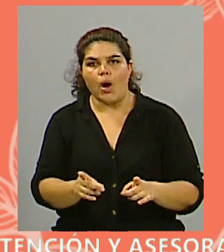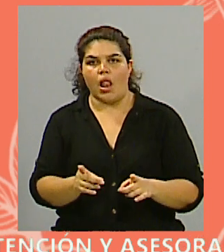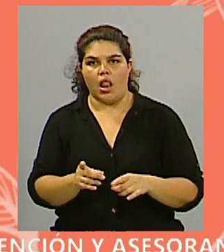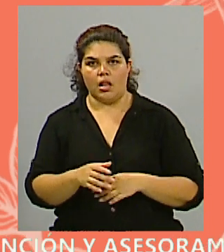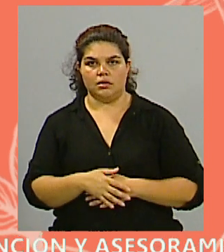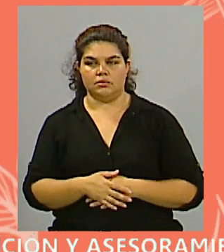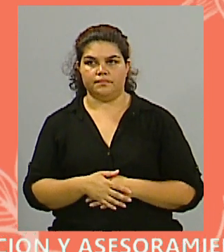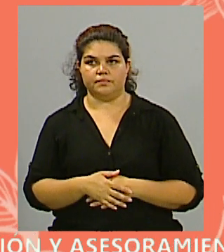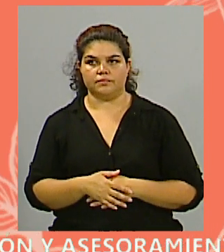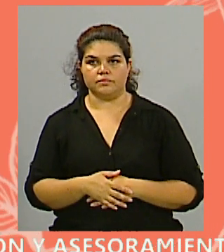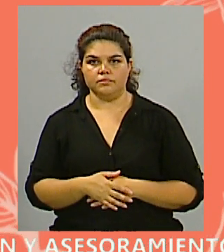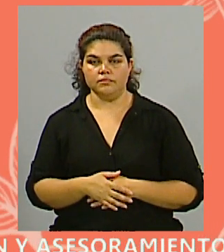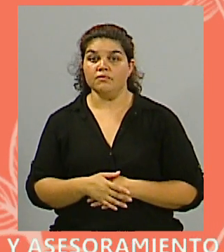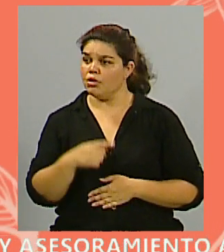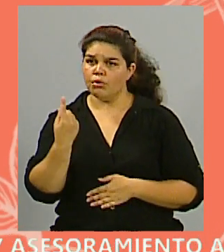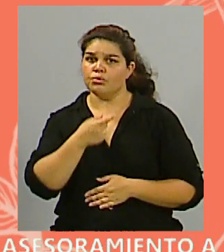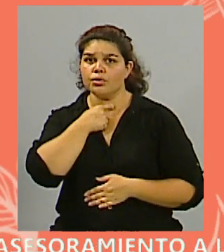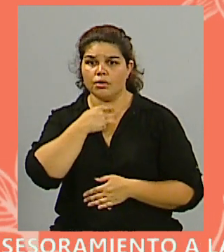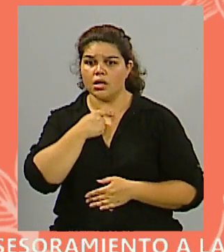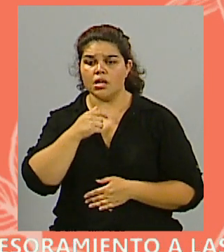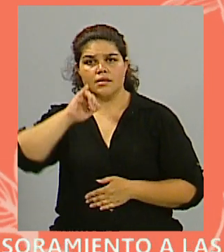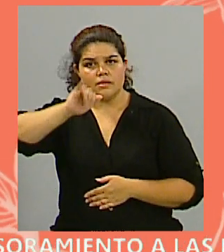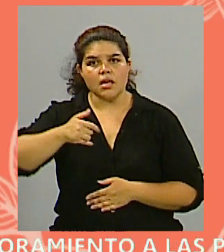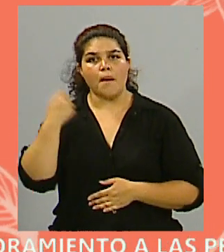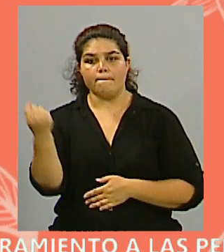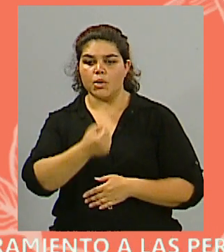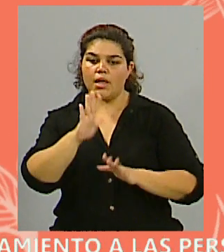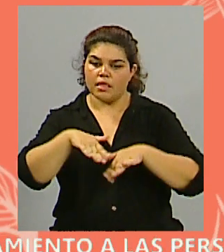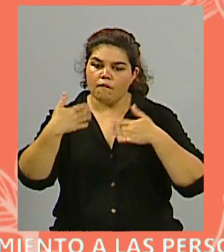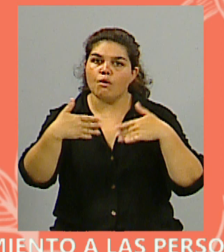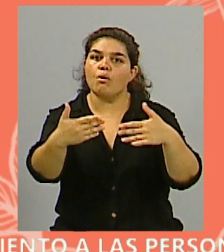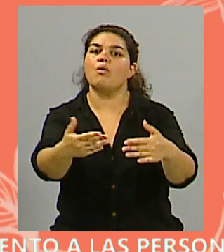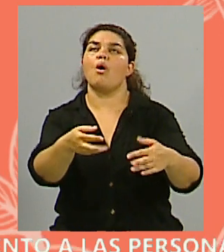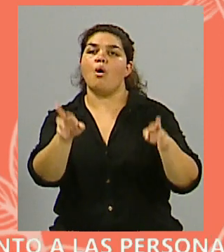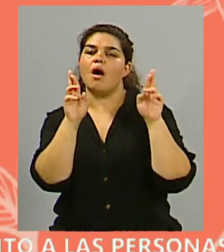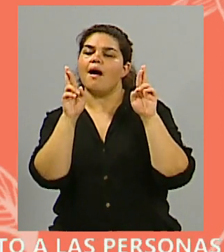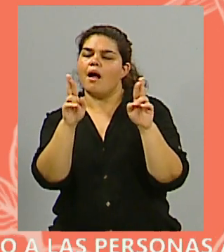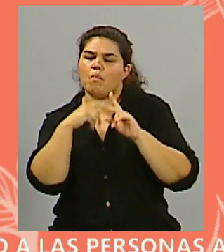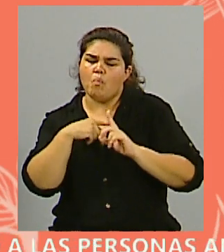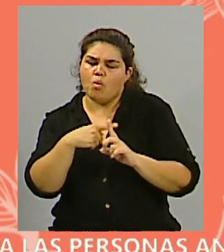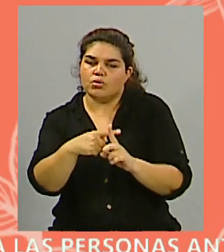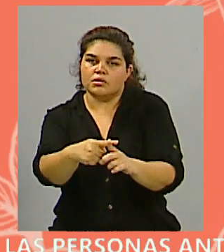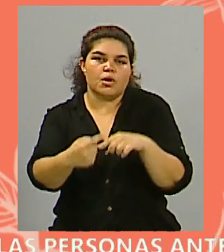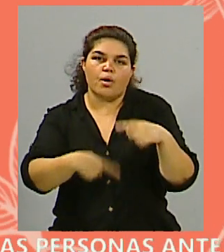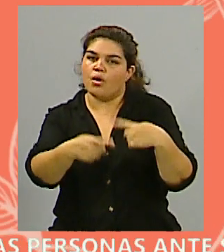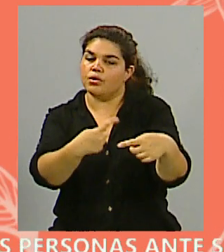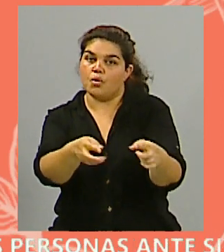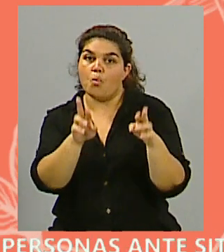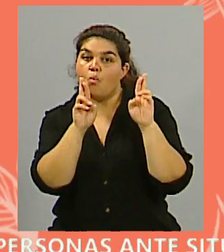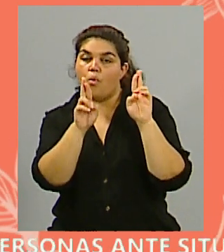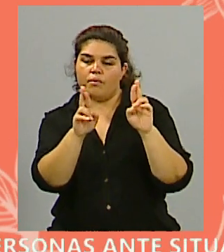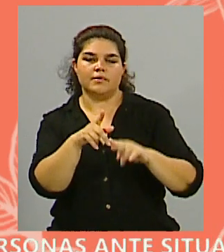que funcione y que vaya para adelante, y nuestras expectativas son buenas, y esperamos que vaya bien, obviamente